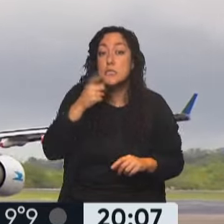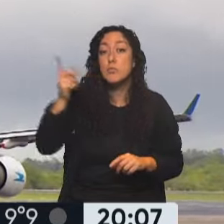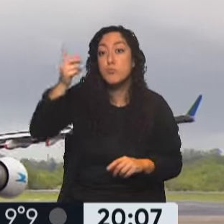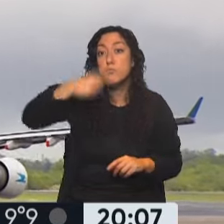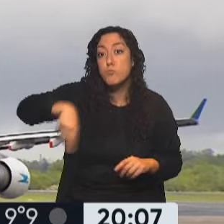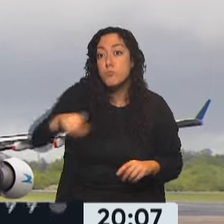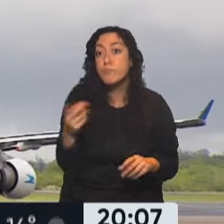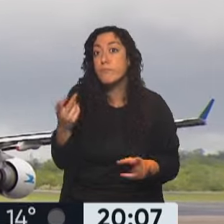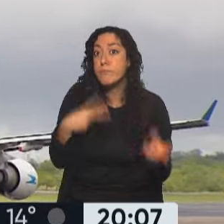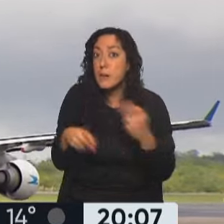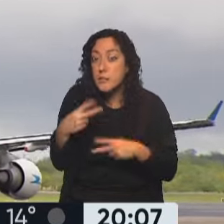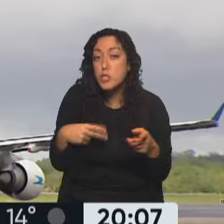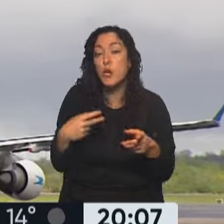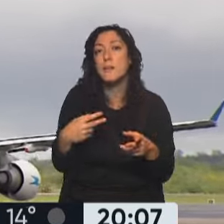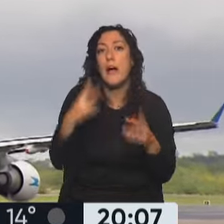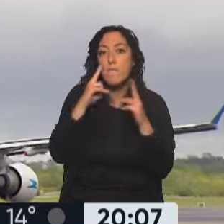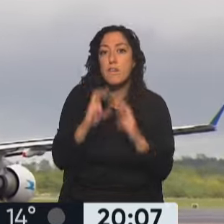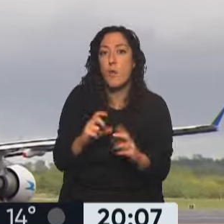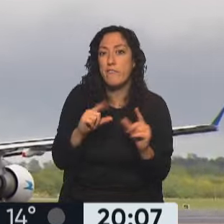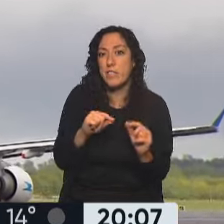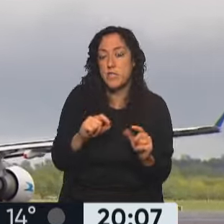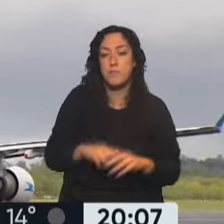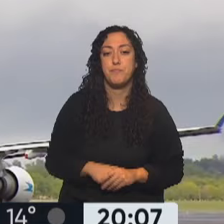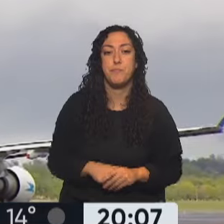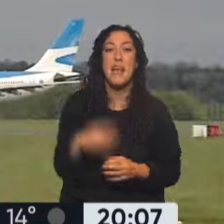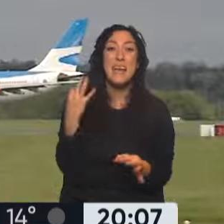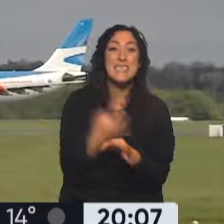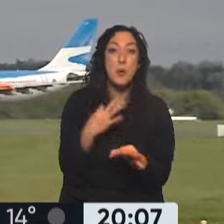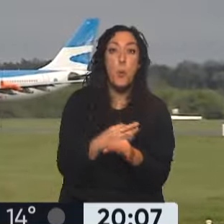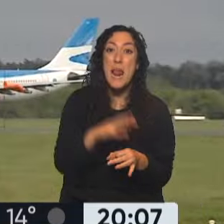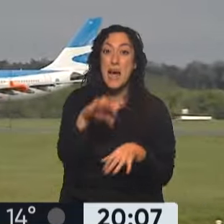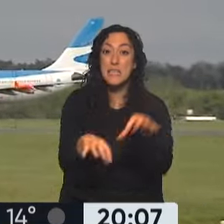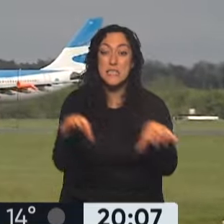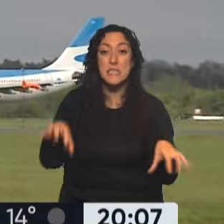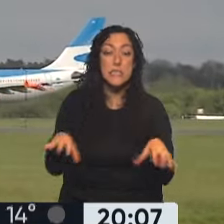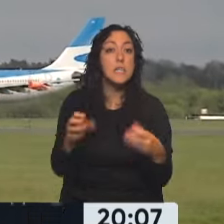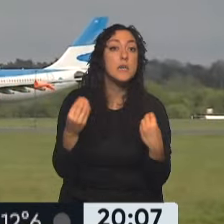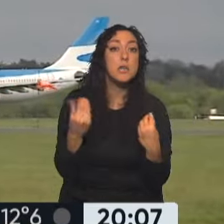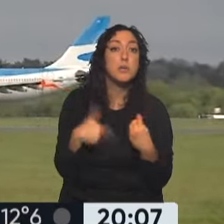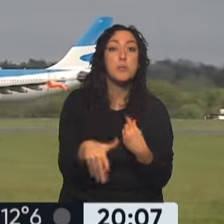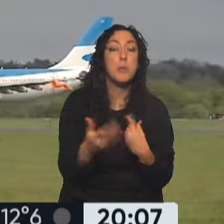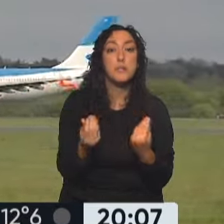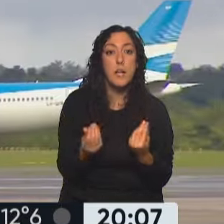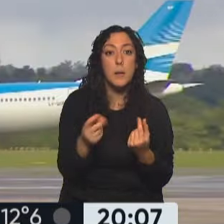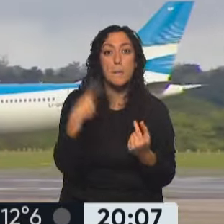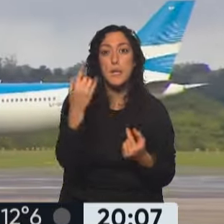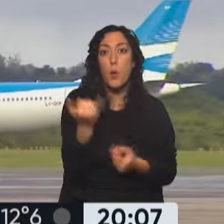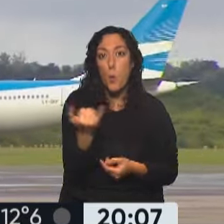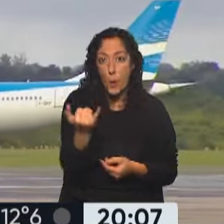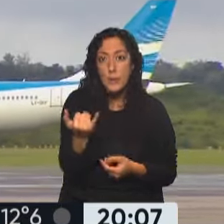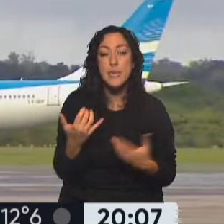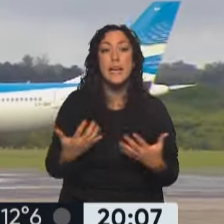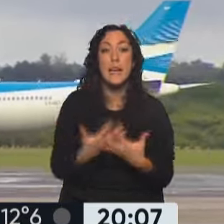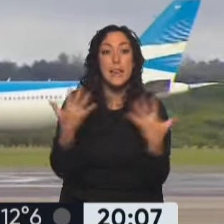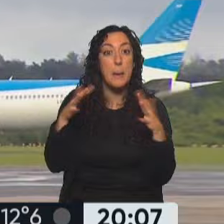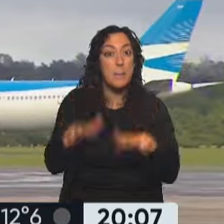averiguar para cuándo se reprogramó. Bien, hablemos ahora de los colegios, ¿qué va a pasar con la educación en la República Argentina? Mañana jueves, el día del